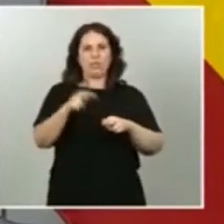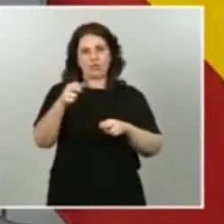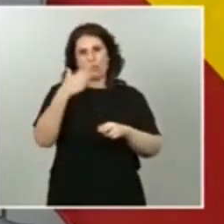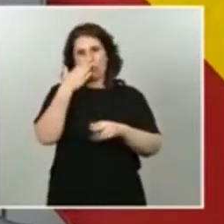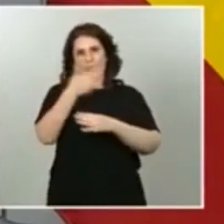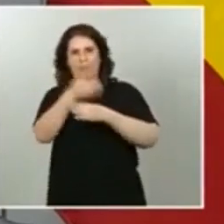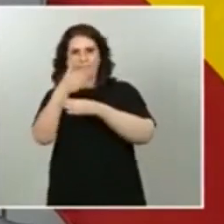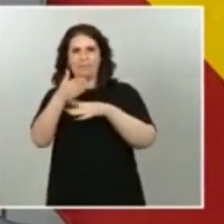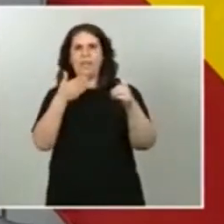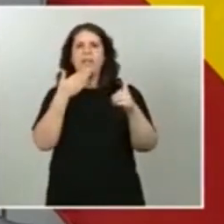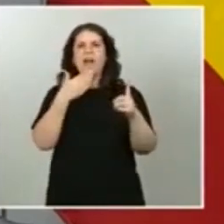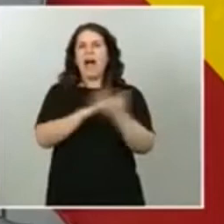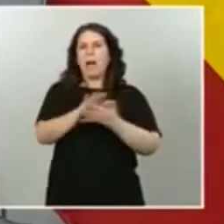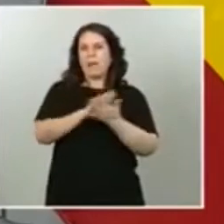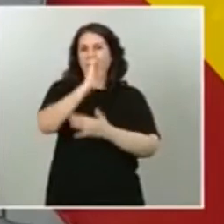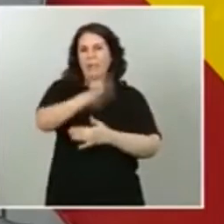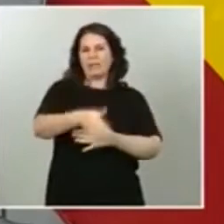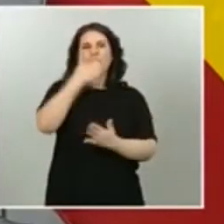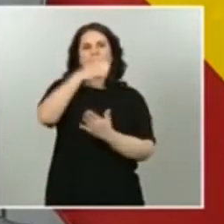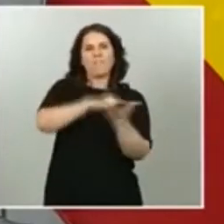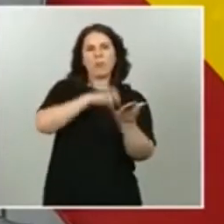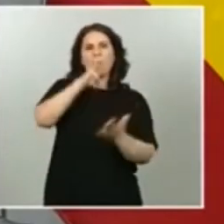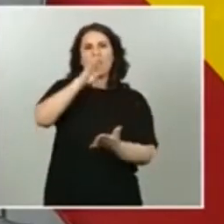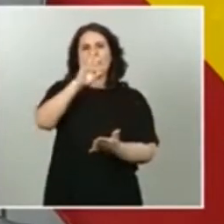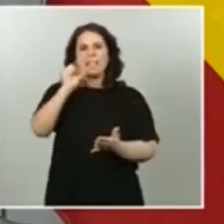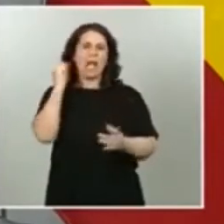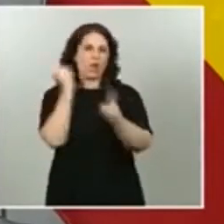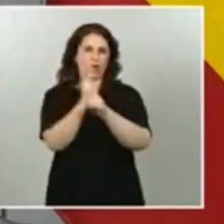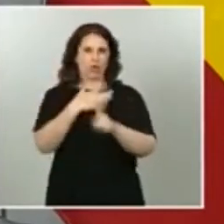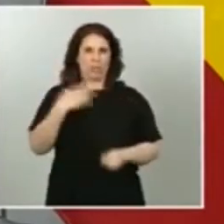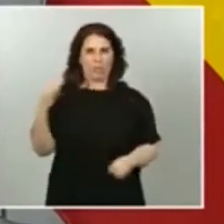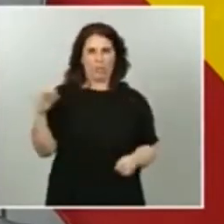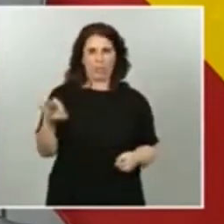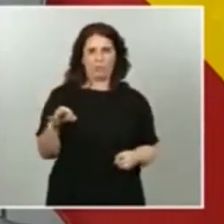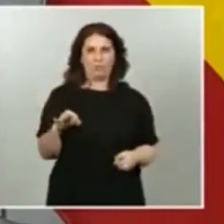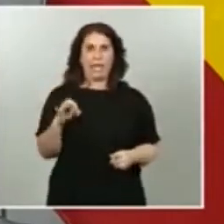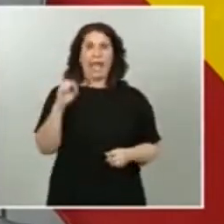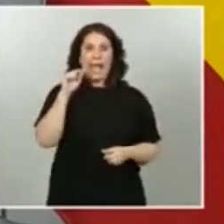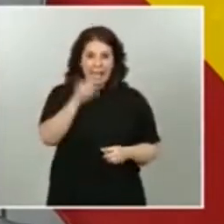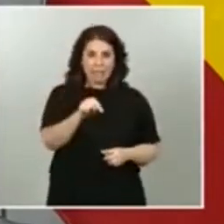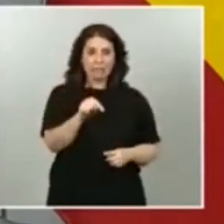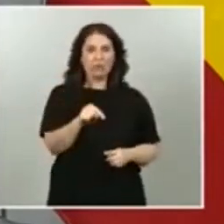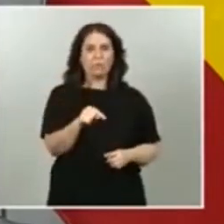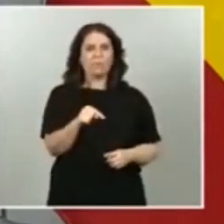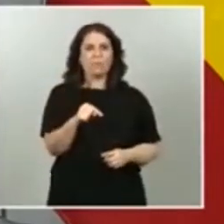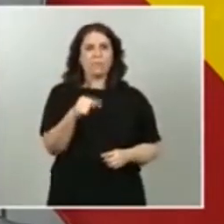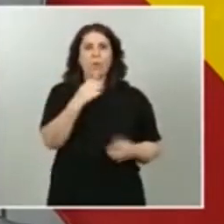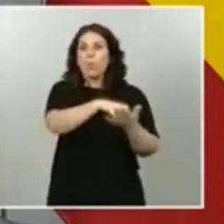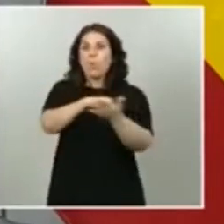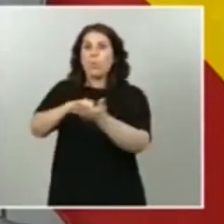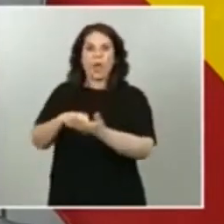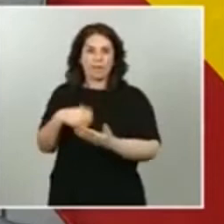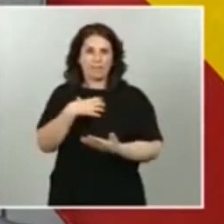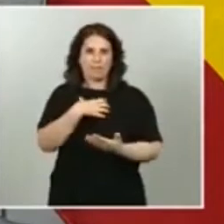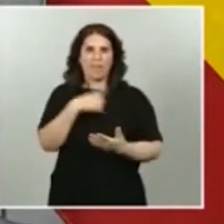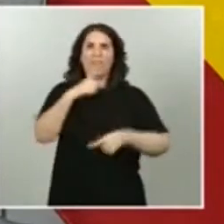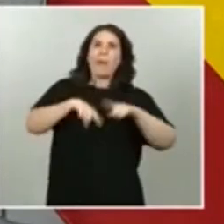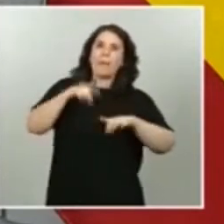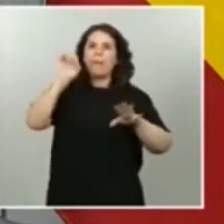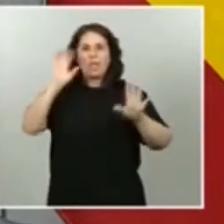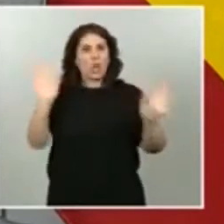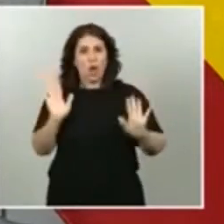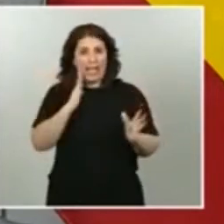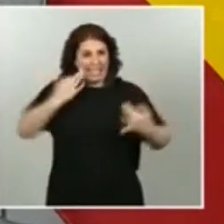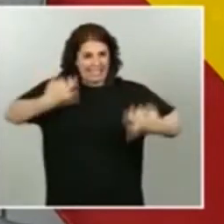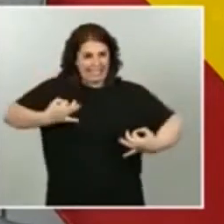PISA contra Podemos. Esto no son hechos que nadie ponga en duda. Yo creo que a partir de aquí creo que